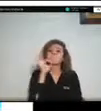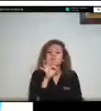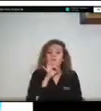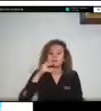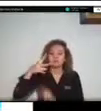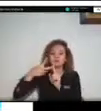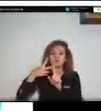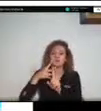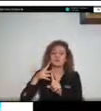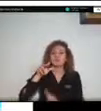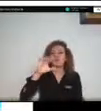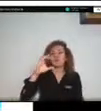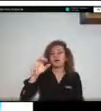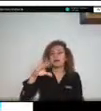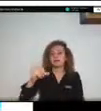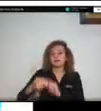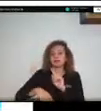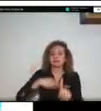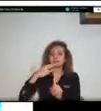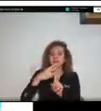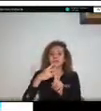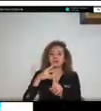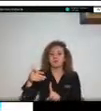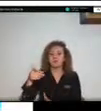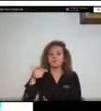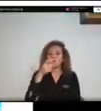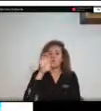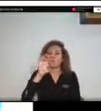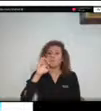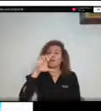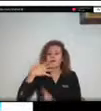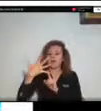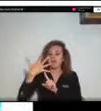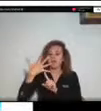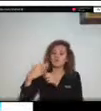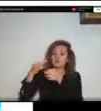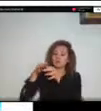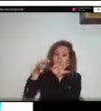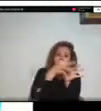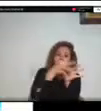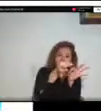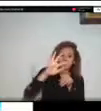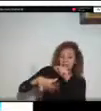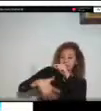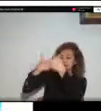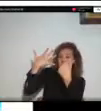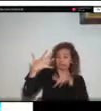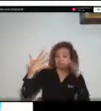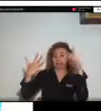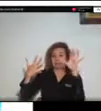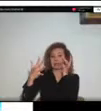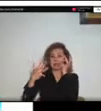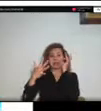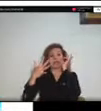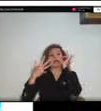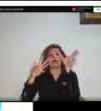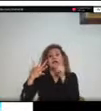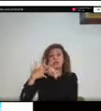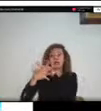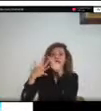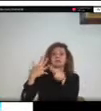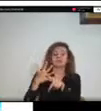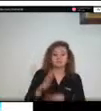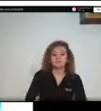Oro en los 5 primeros esta esta análisis inicial siguiente por favor